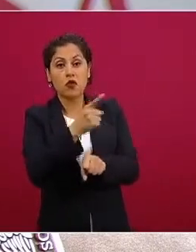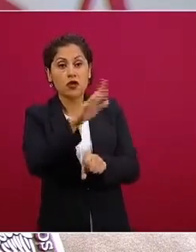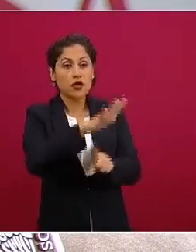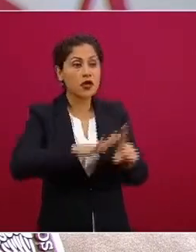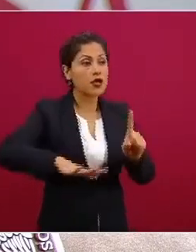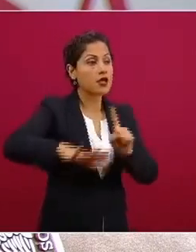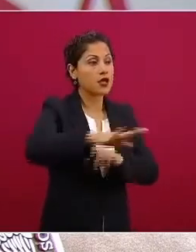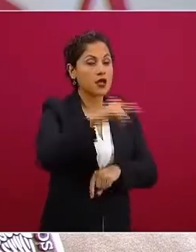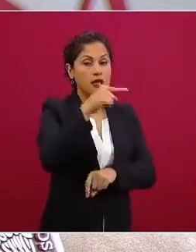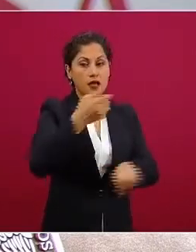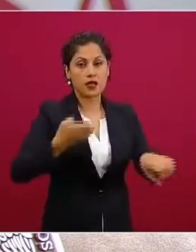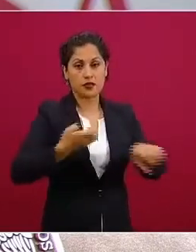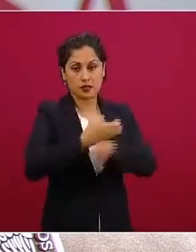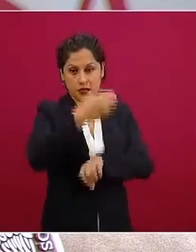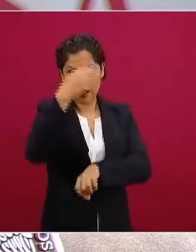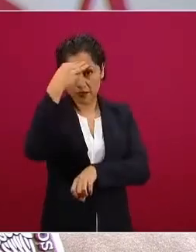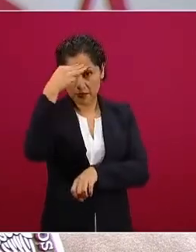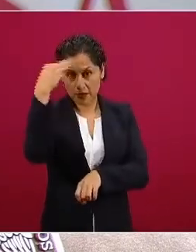Baja California